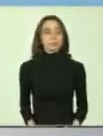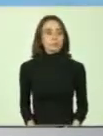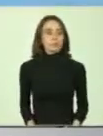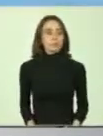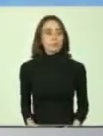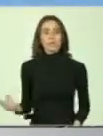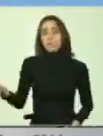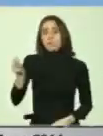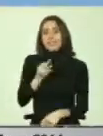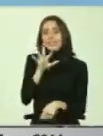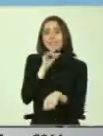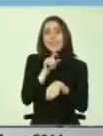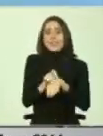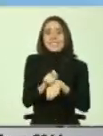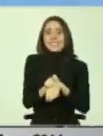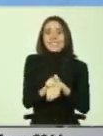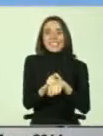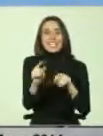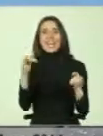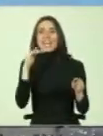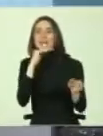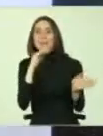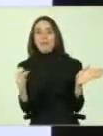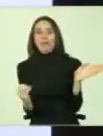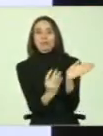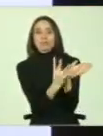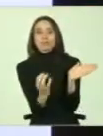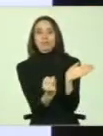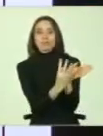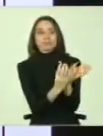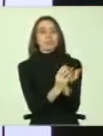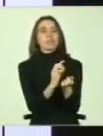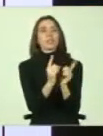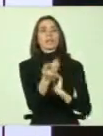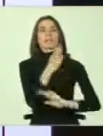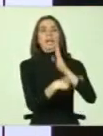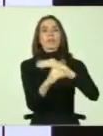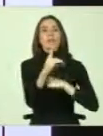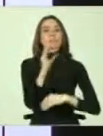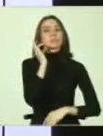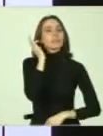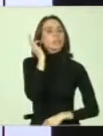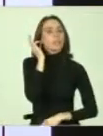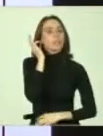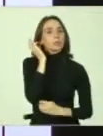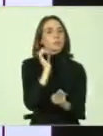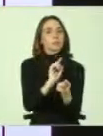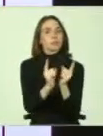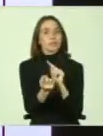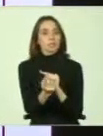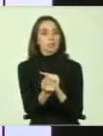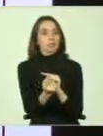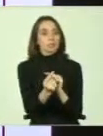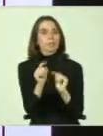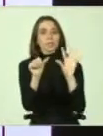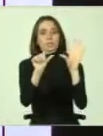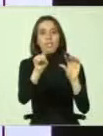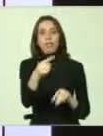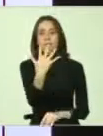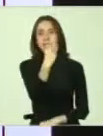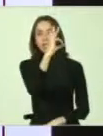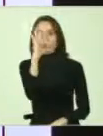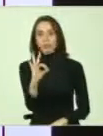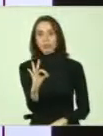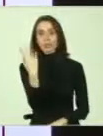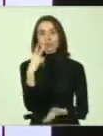Como me dijeron que es 5 minutos, voy a pasar algunas láminas rápidamente, la feminización de la discapacidad, está el dato, 6.5%